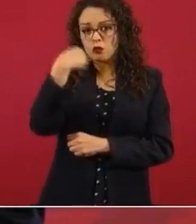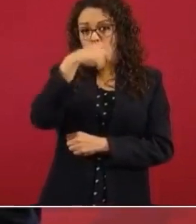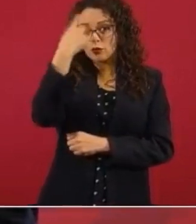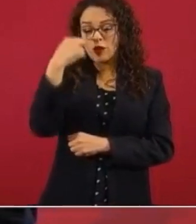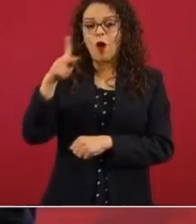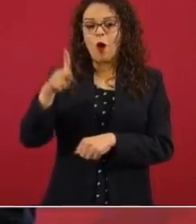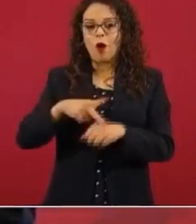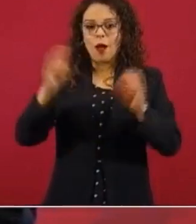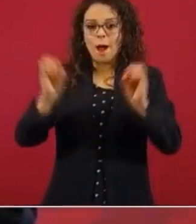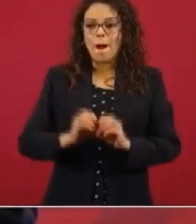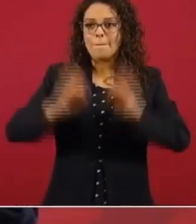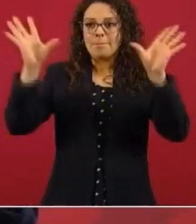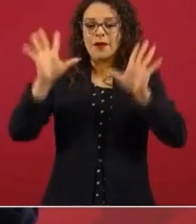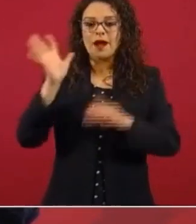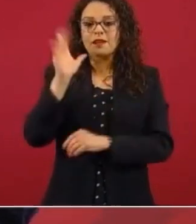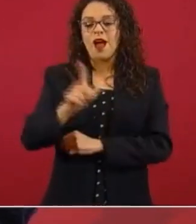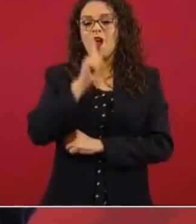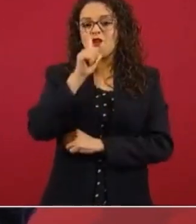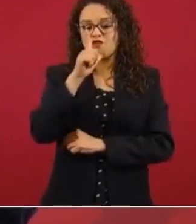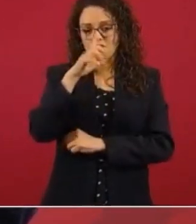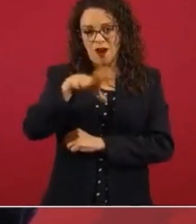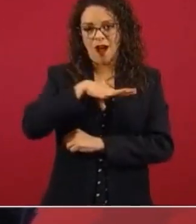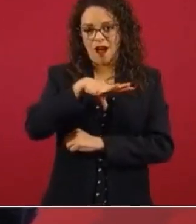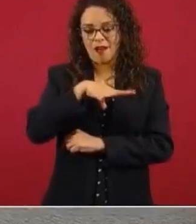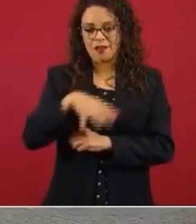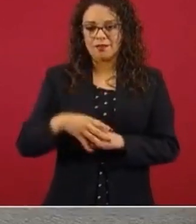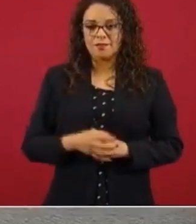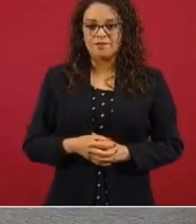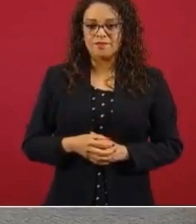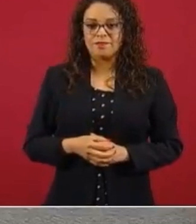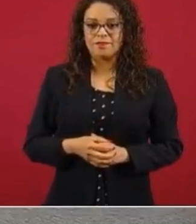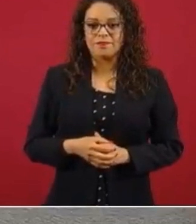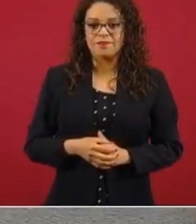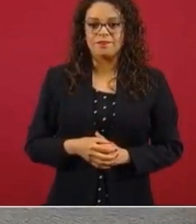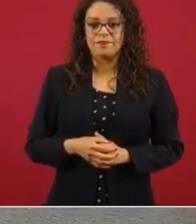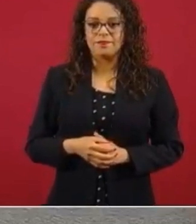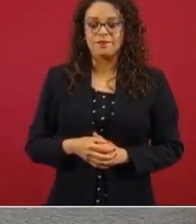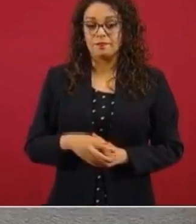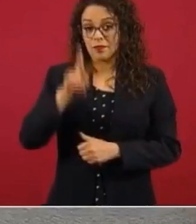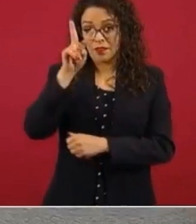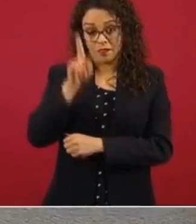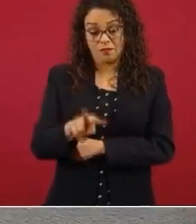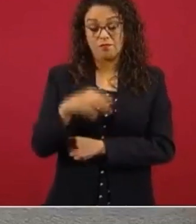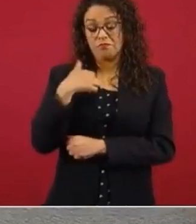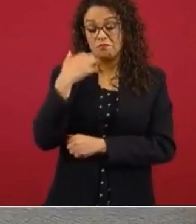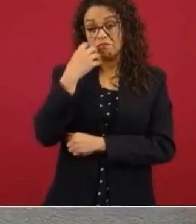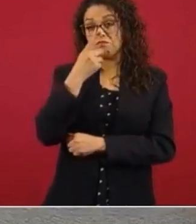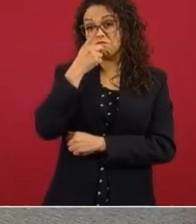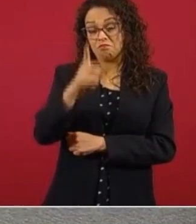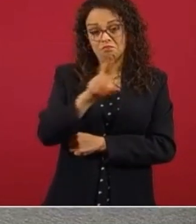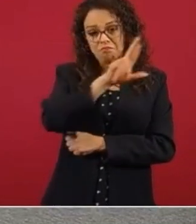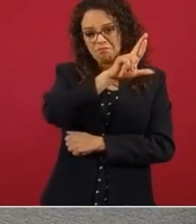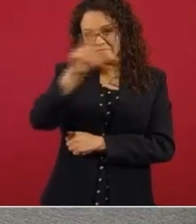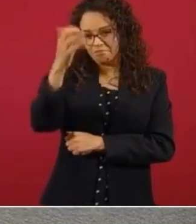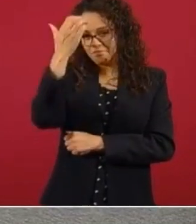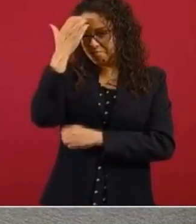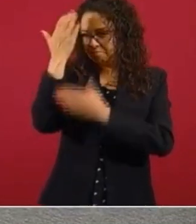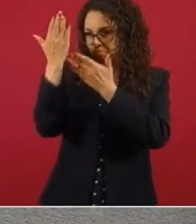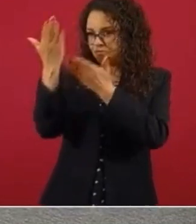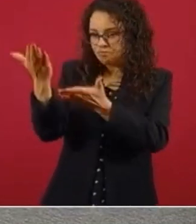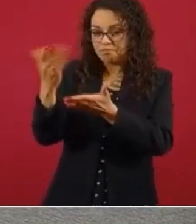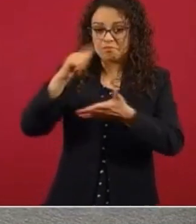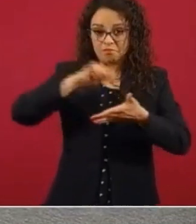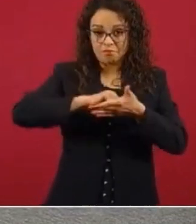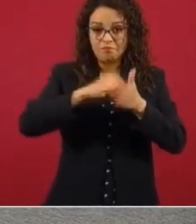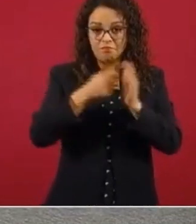el servicio. Yo quiero hacer un reconocimiento a los técnicos de la Comisión Federal